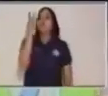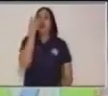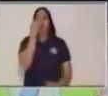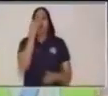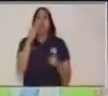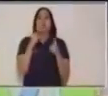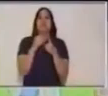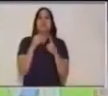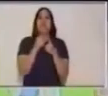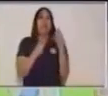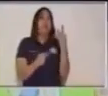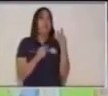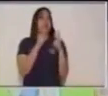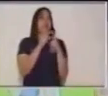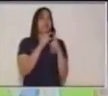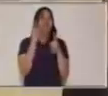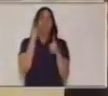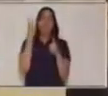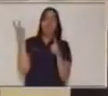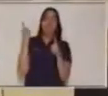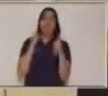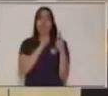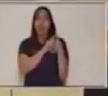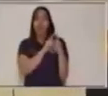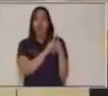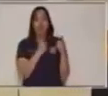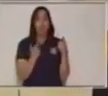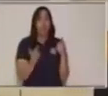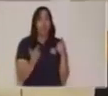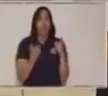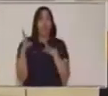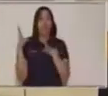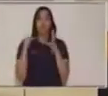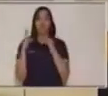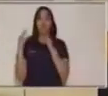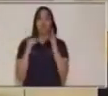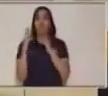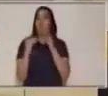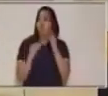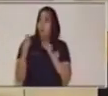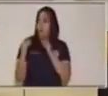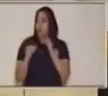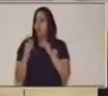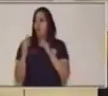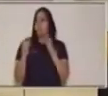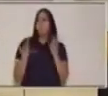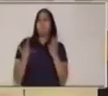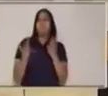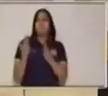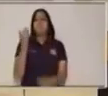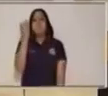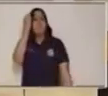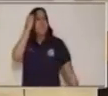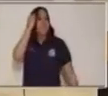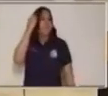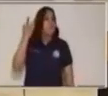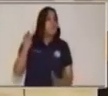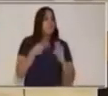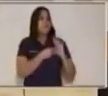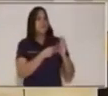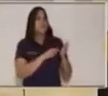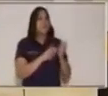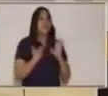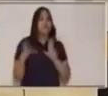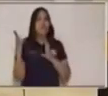palabras que tengo aquí. La número uno es conversación. pensemos, ¿qué significa la